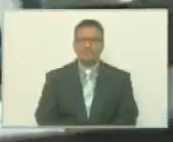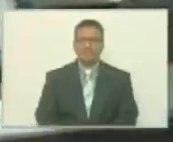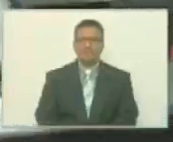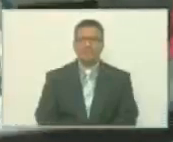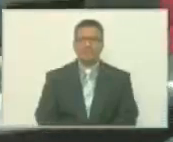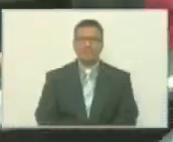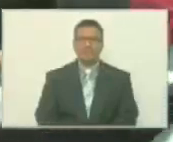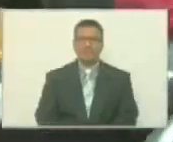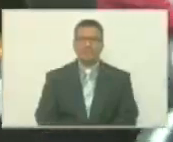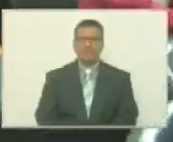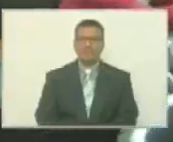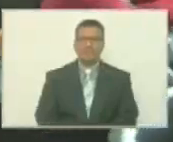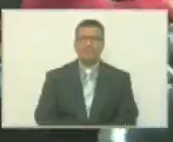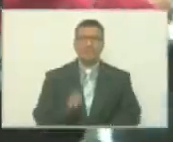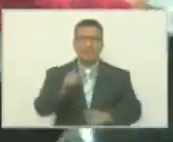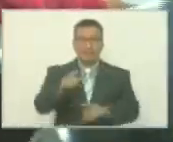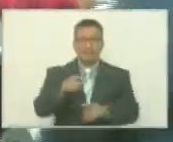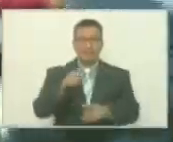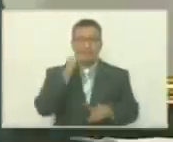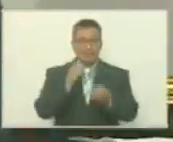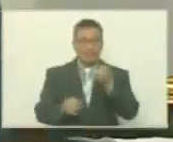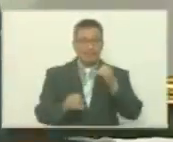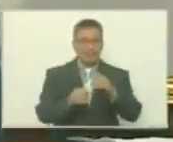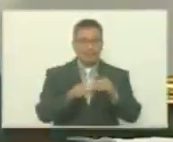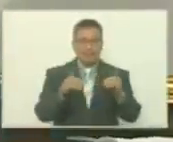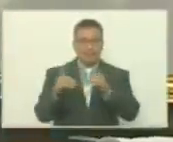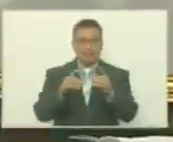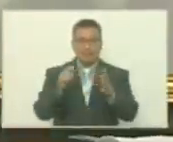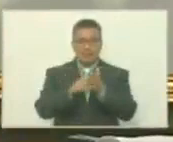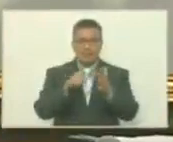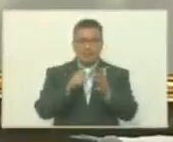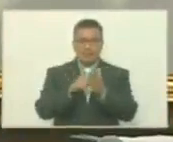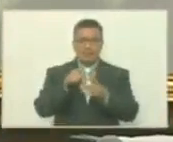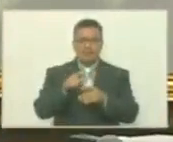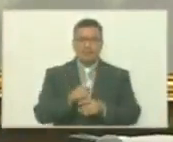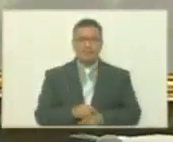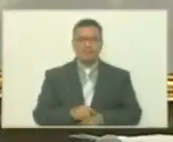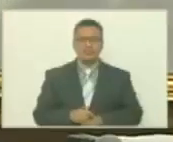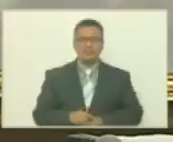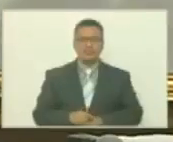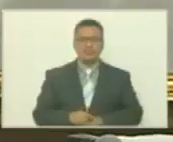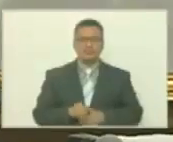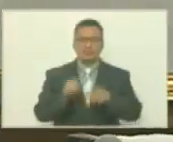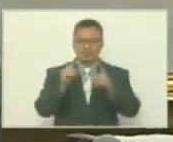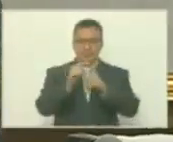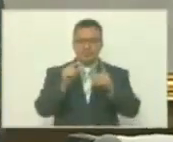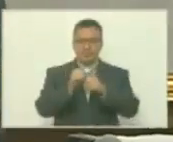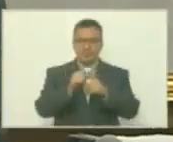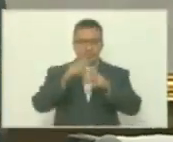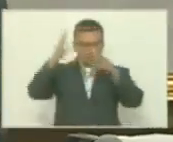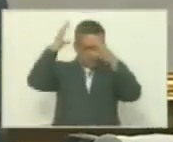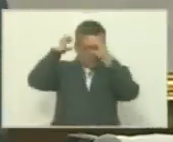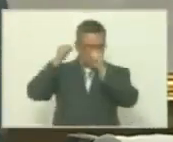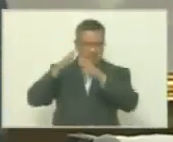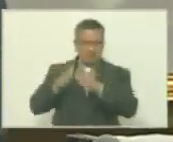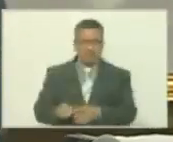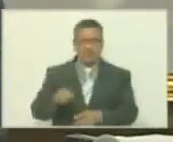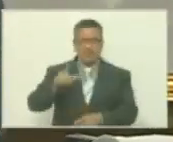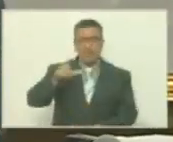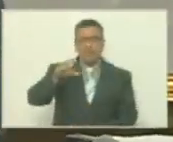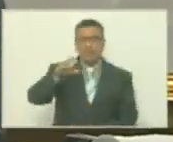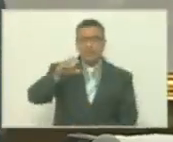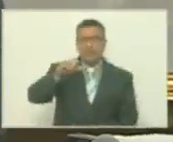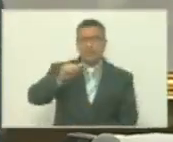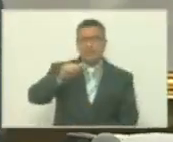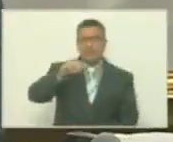de manera estelar culmina la discusión de este punto con palabras del embajador laborde que no son otra cosa